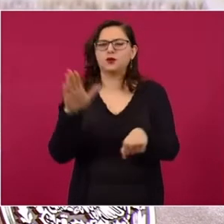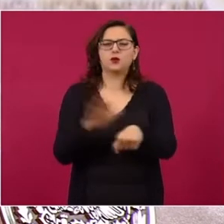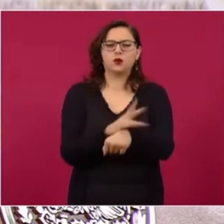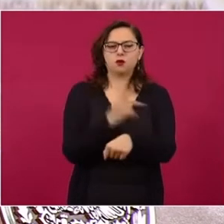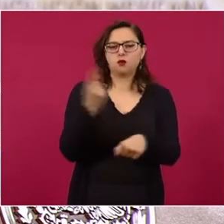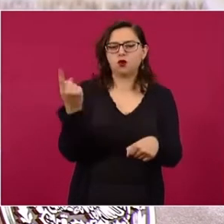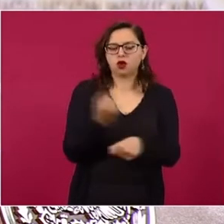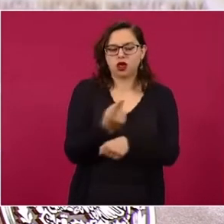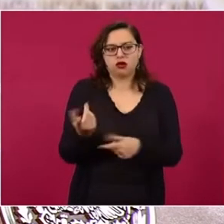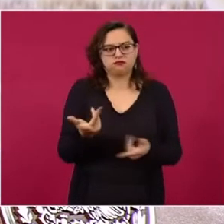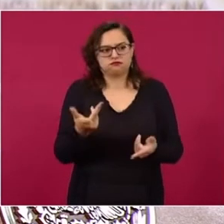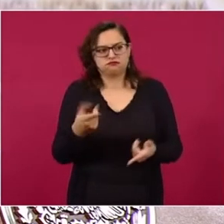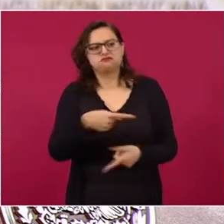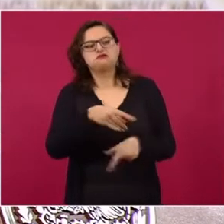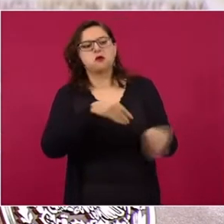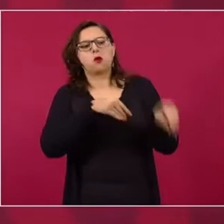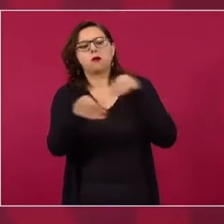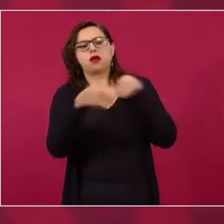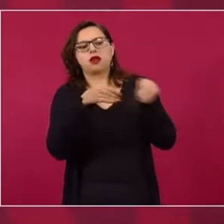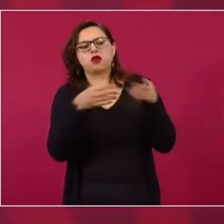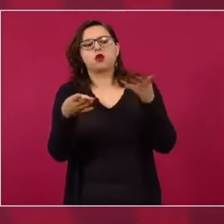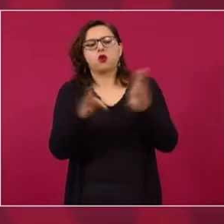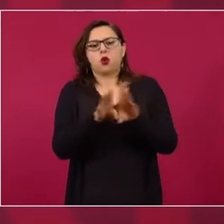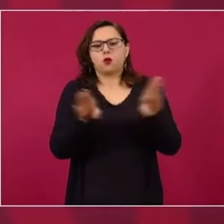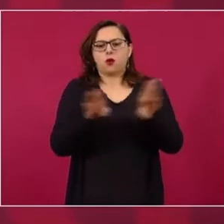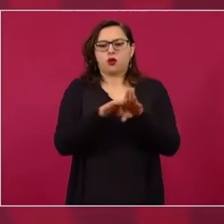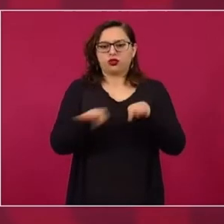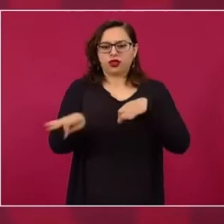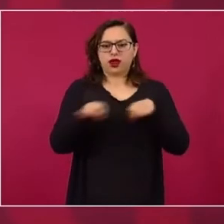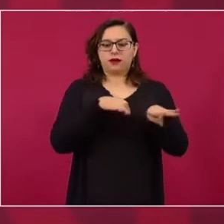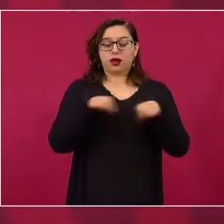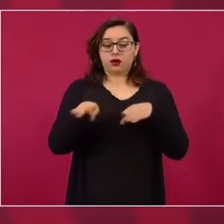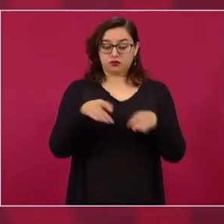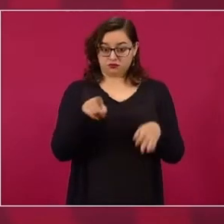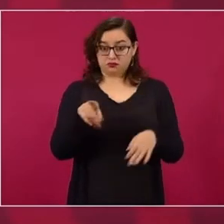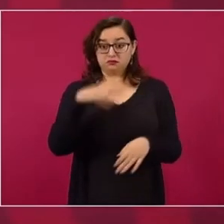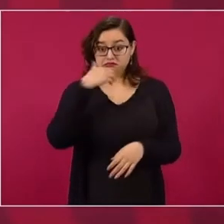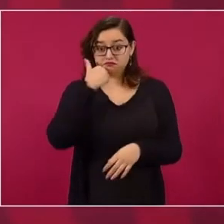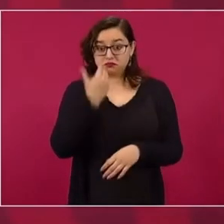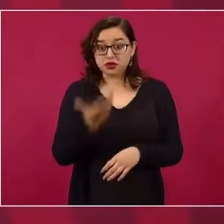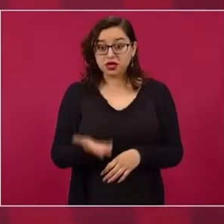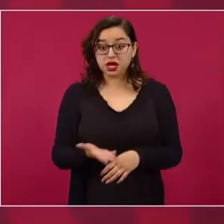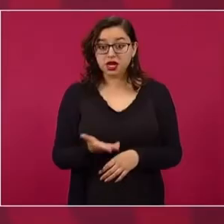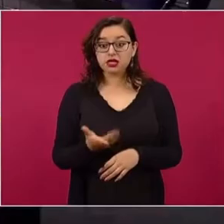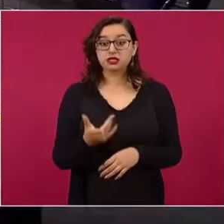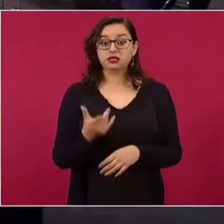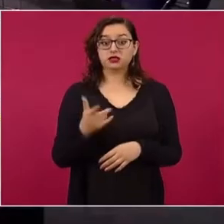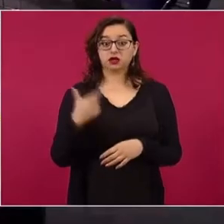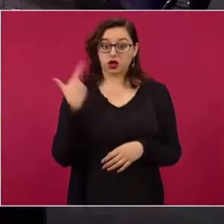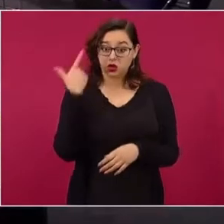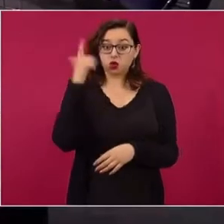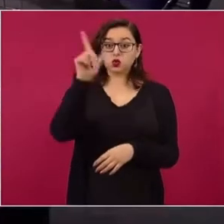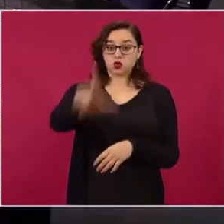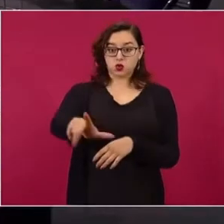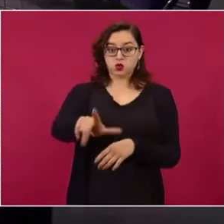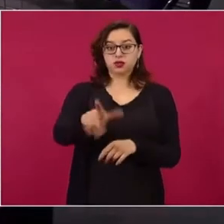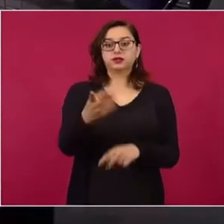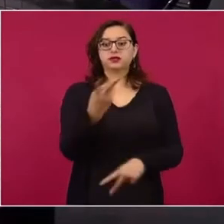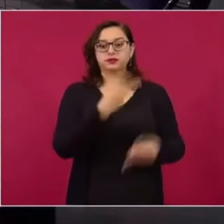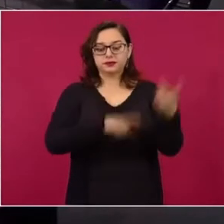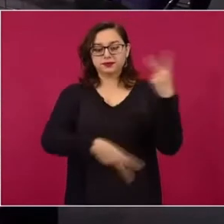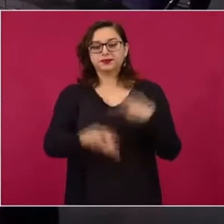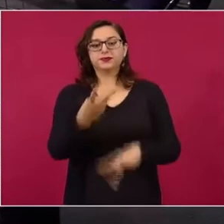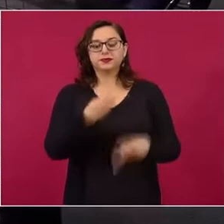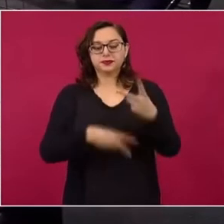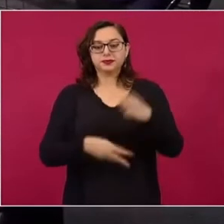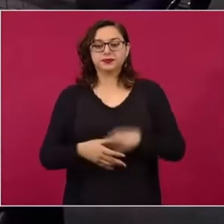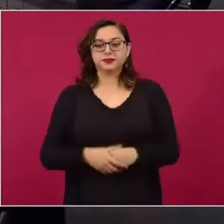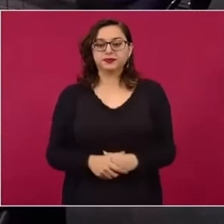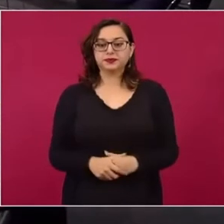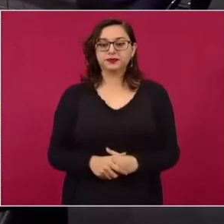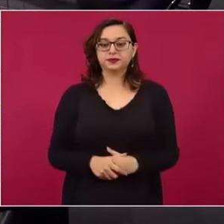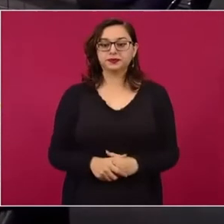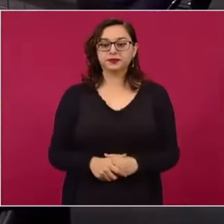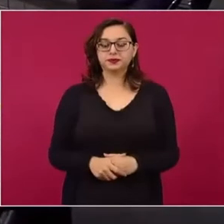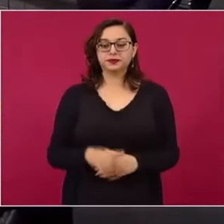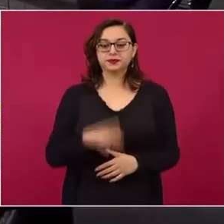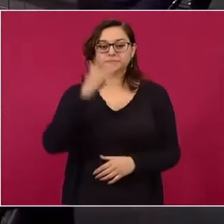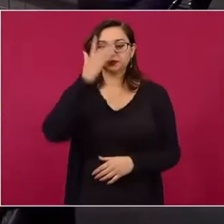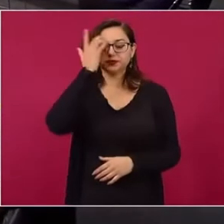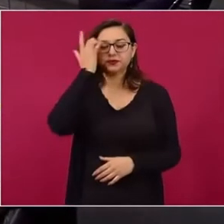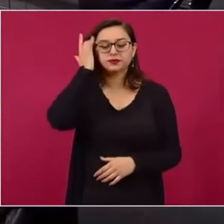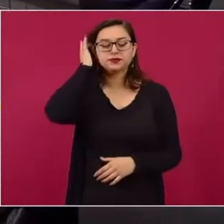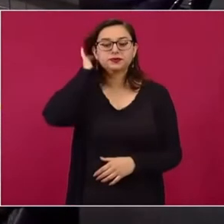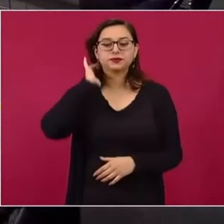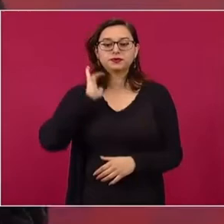¿qué están haciendo, si te parece, el lunes próximo? Sí, porque